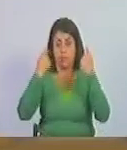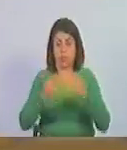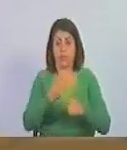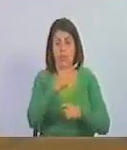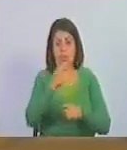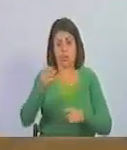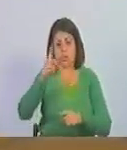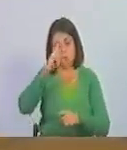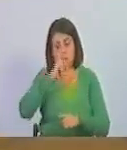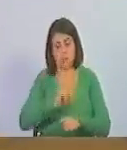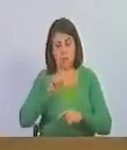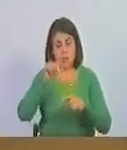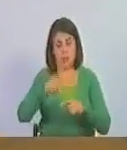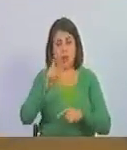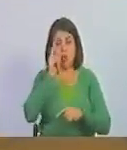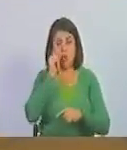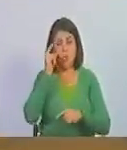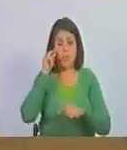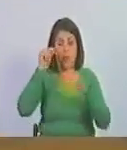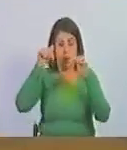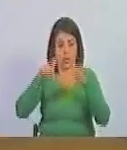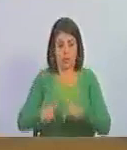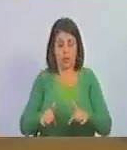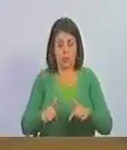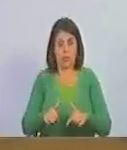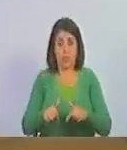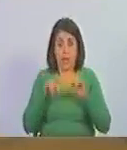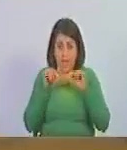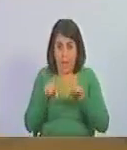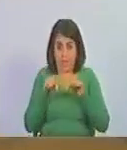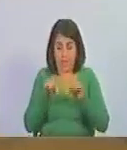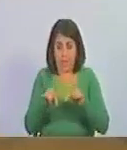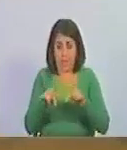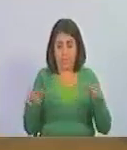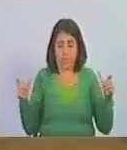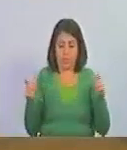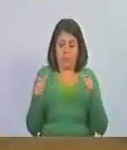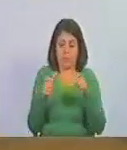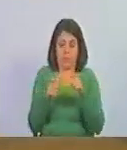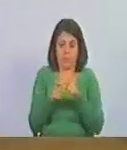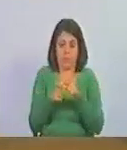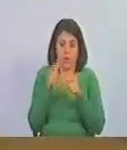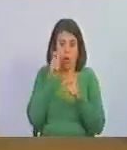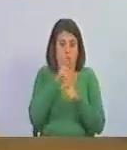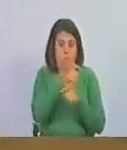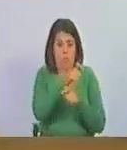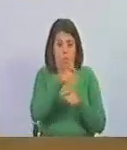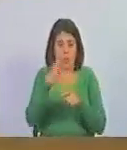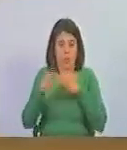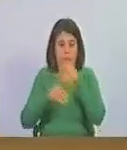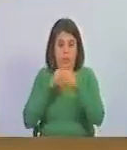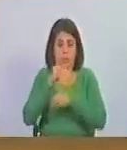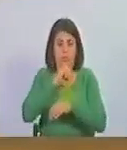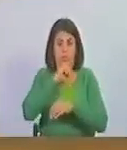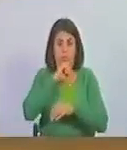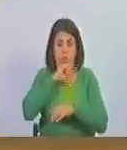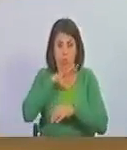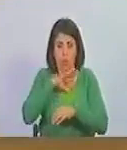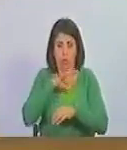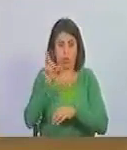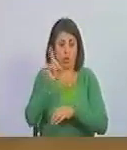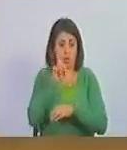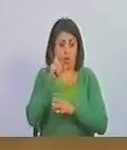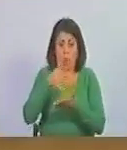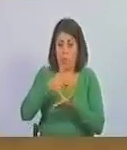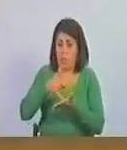bicentenario de que estos hombres que hoy estamos aquí reunidos este pueblo que está haciendo historia no se